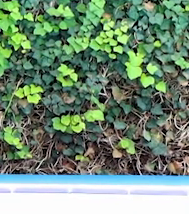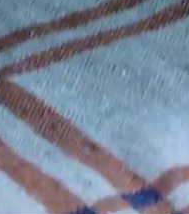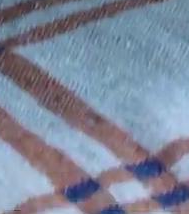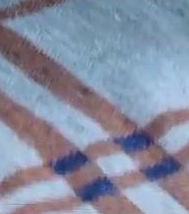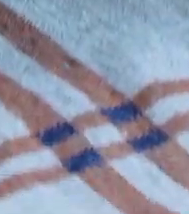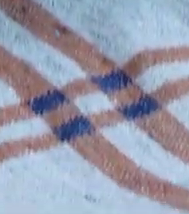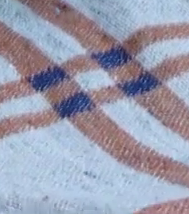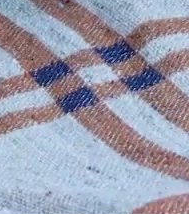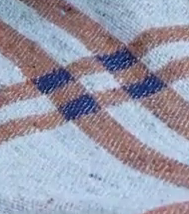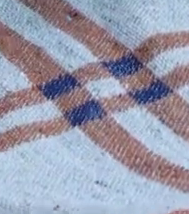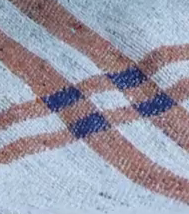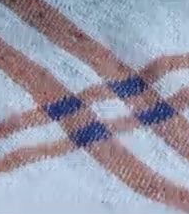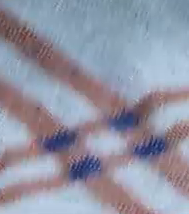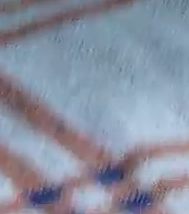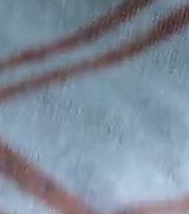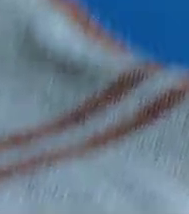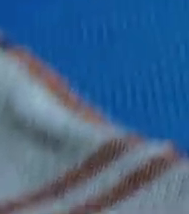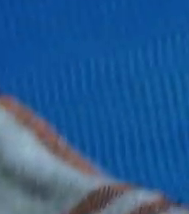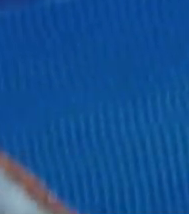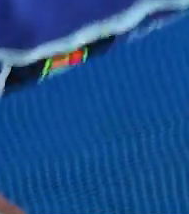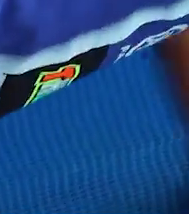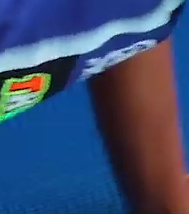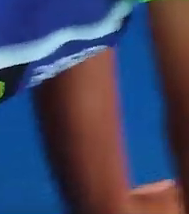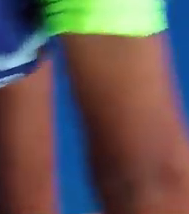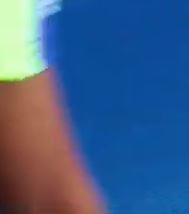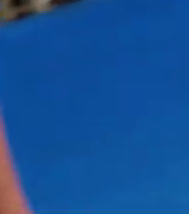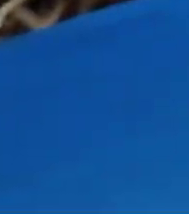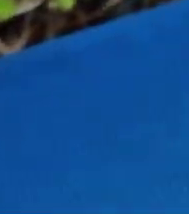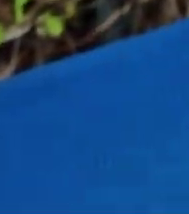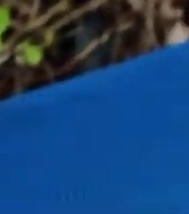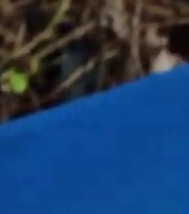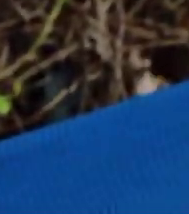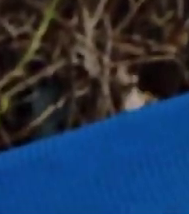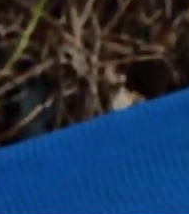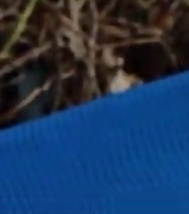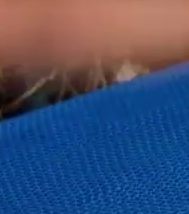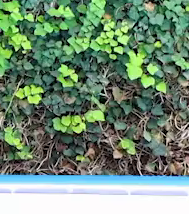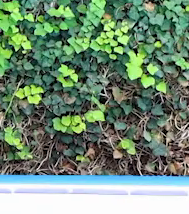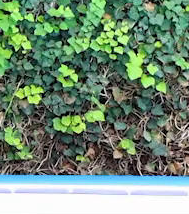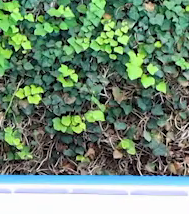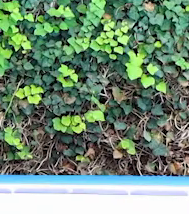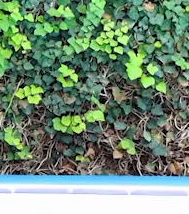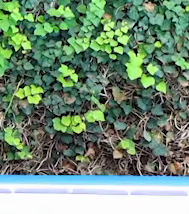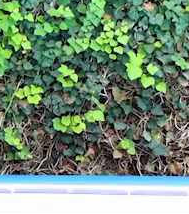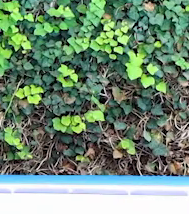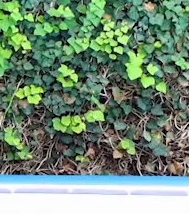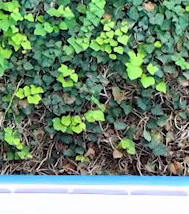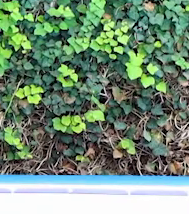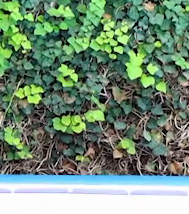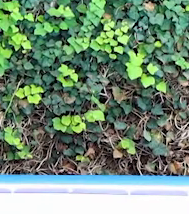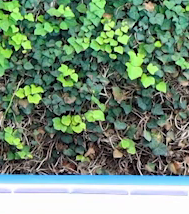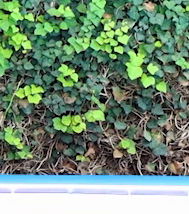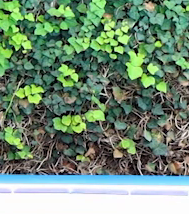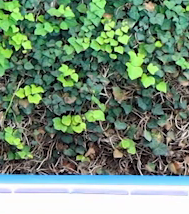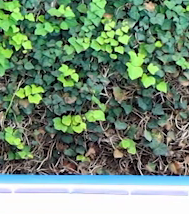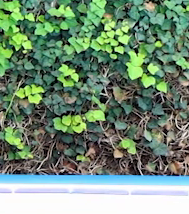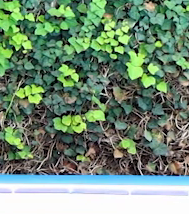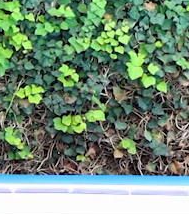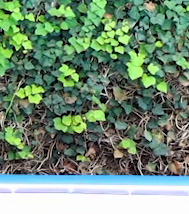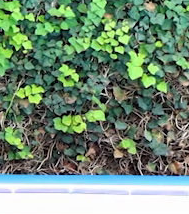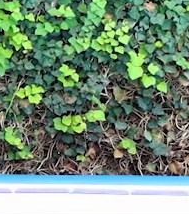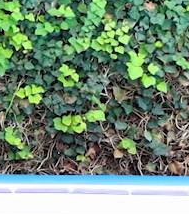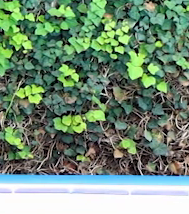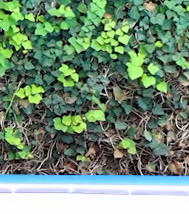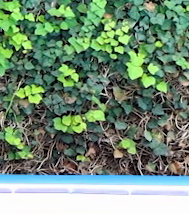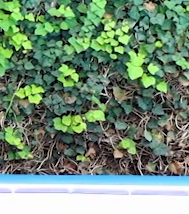Tres más, al frente. Bien estirados los brazos. Otra. Bien, descansamos.